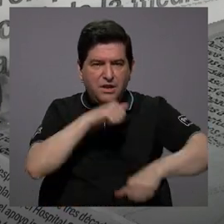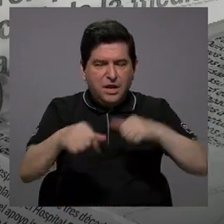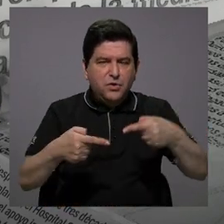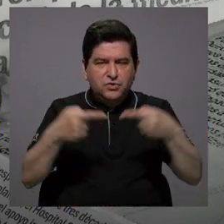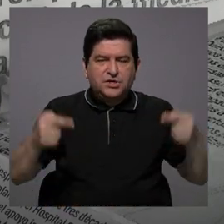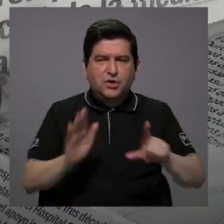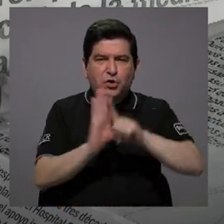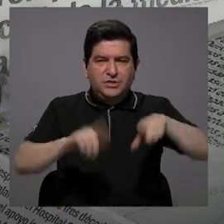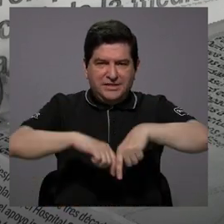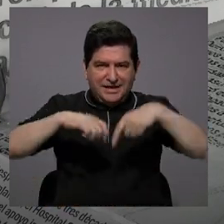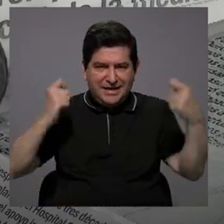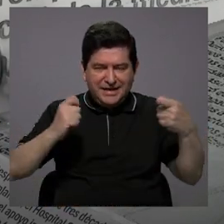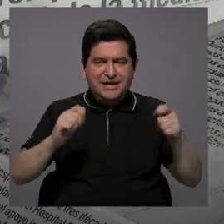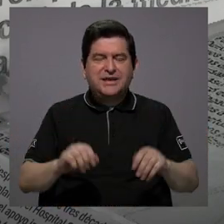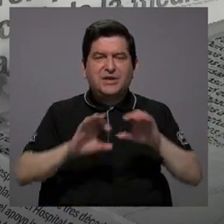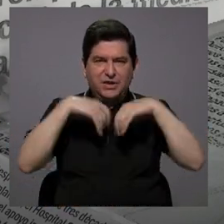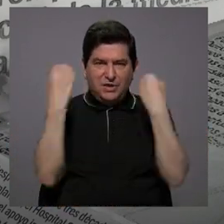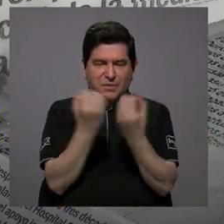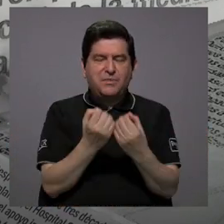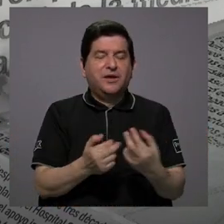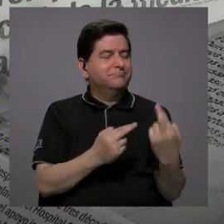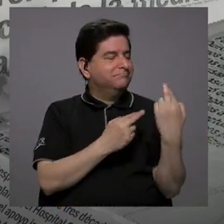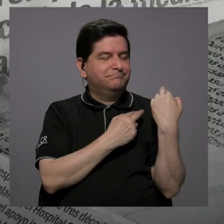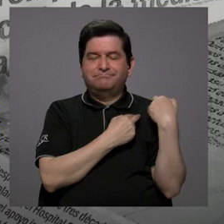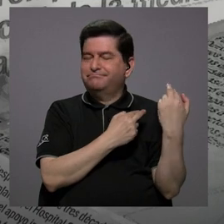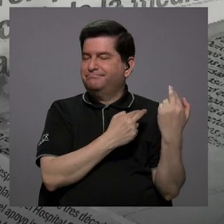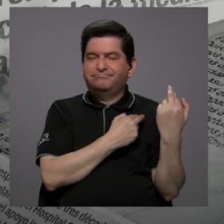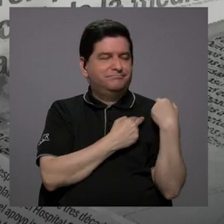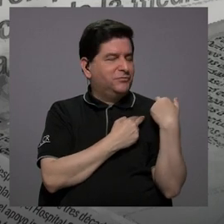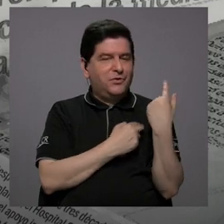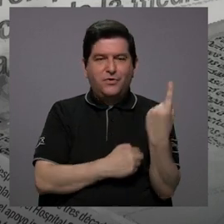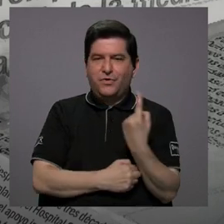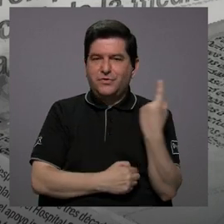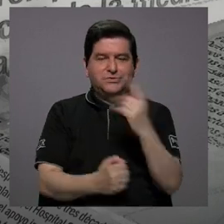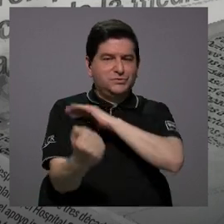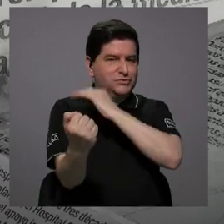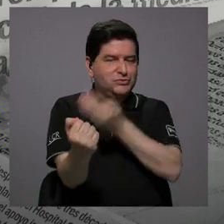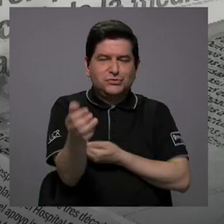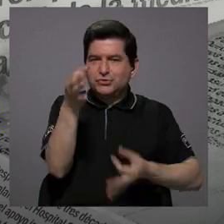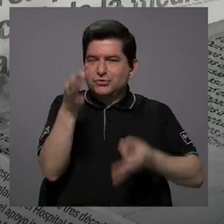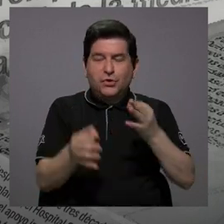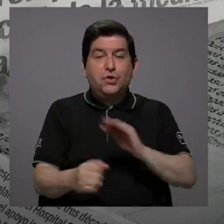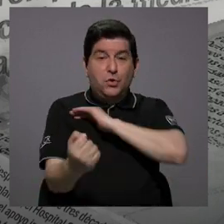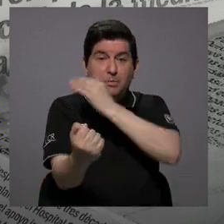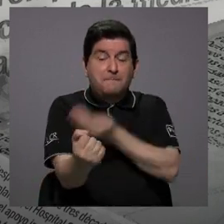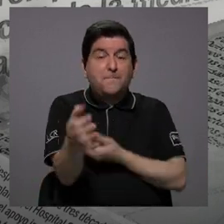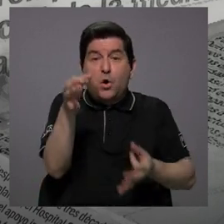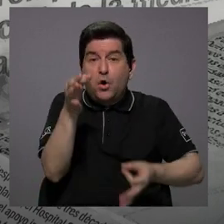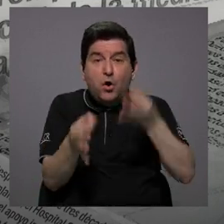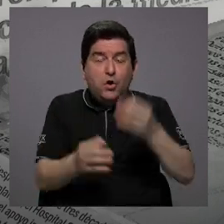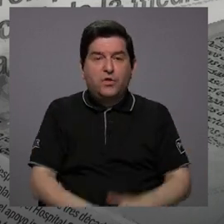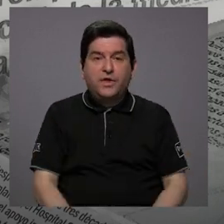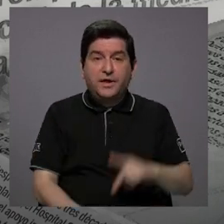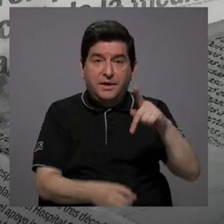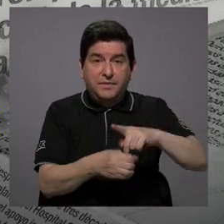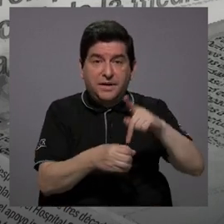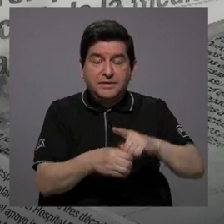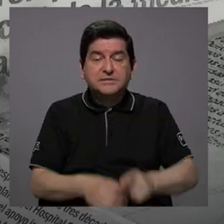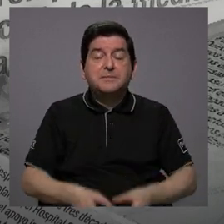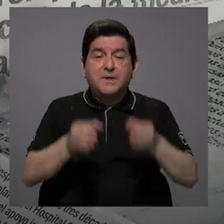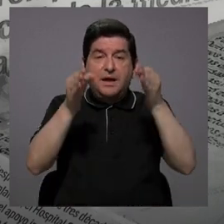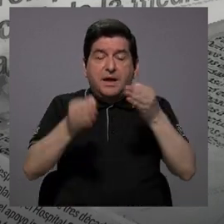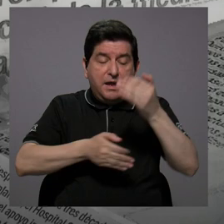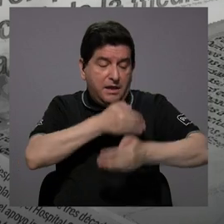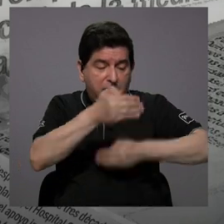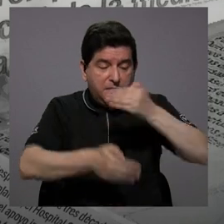el crimen organizado, no es una responsabilidad del Poder Judicial, el Poder Judicial entra cuando va a juzgar.